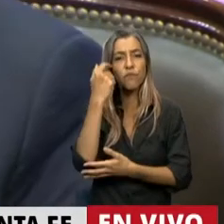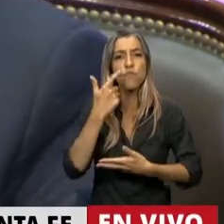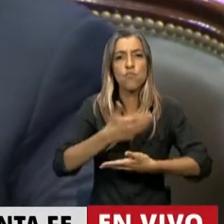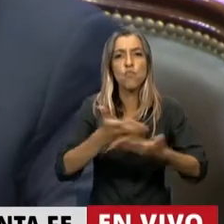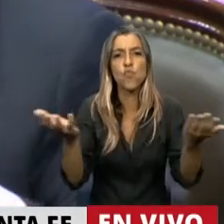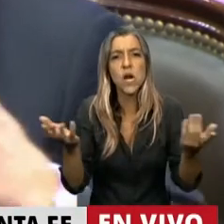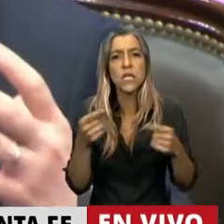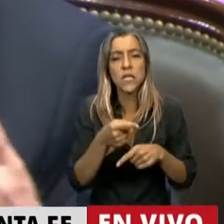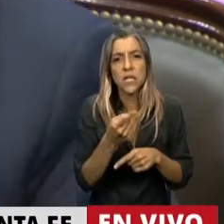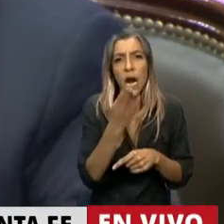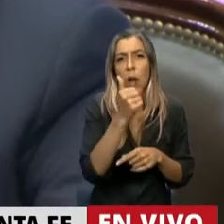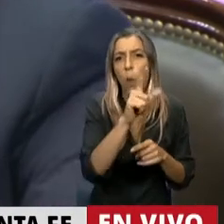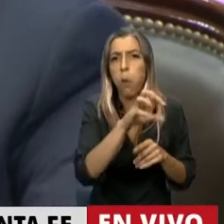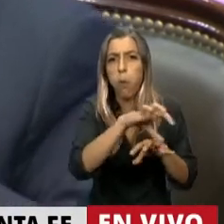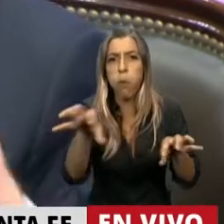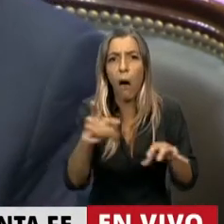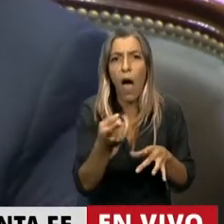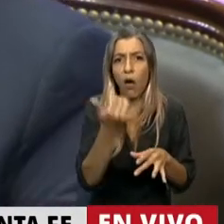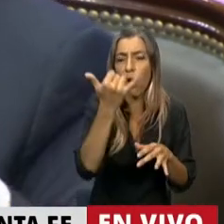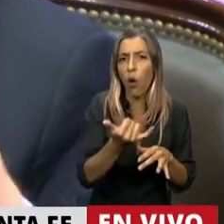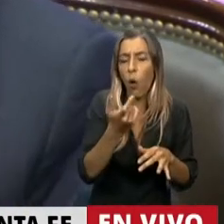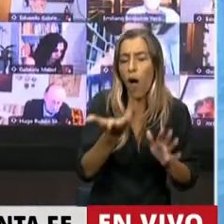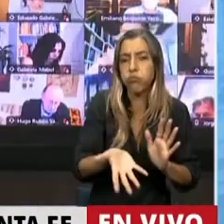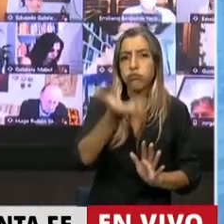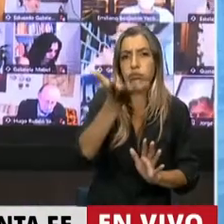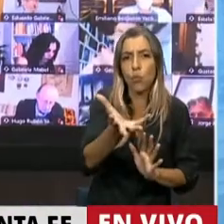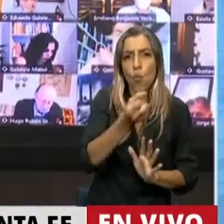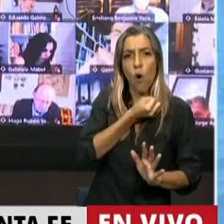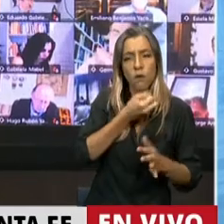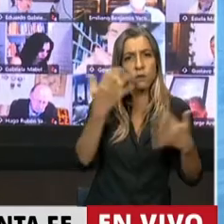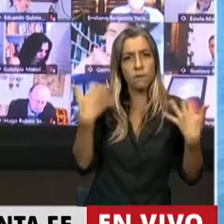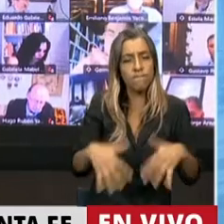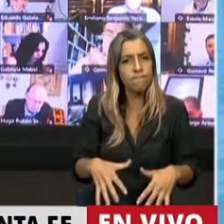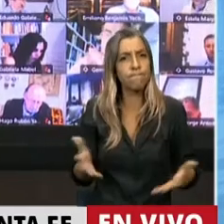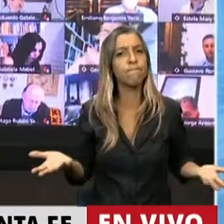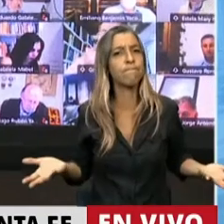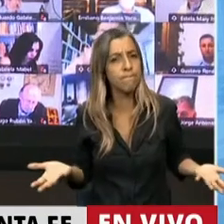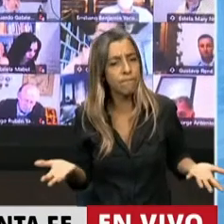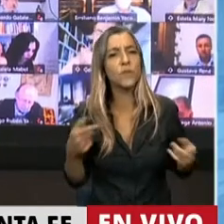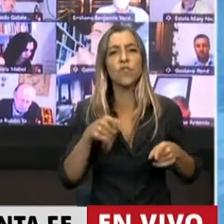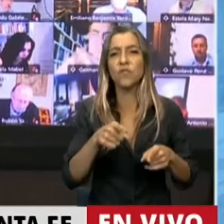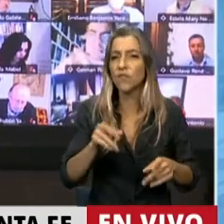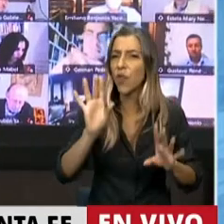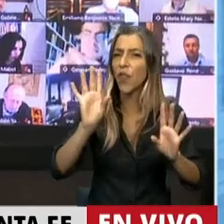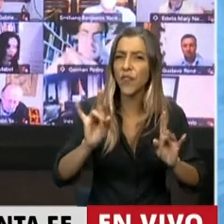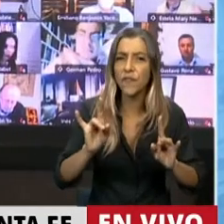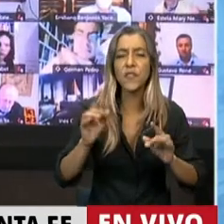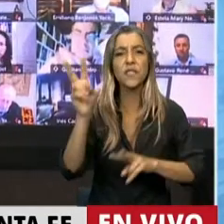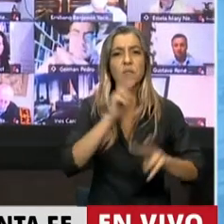rentística, parasitaria y muy lejos de representar las bases sólidas de una relación comercial